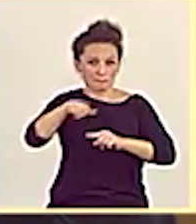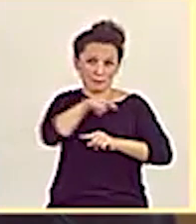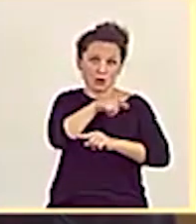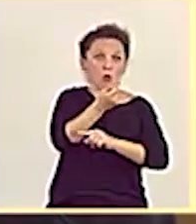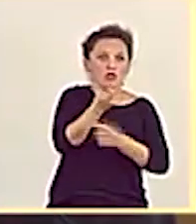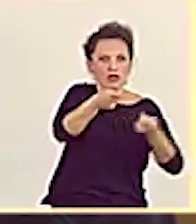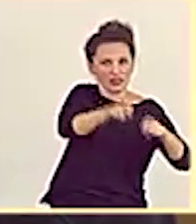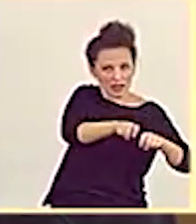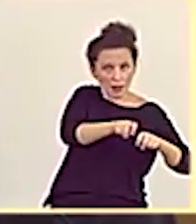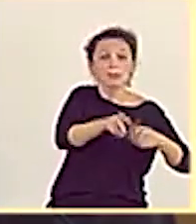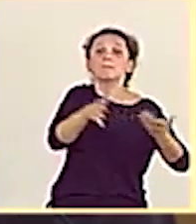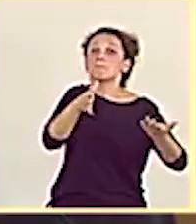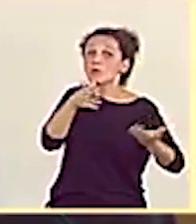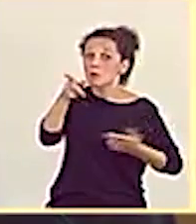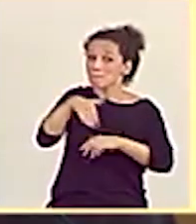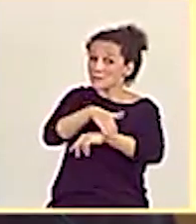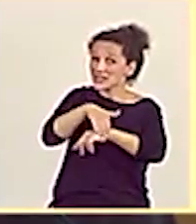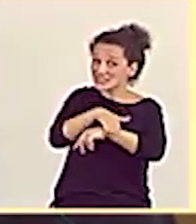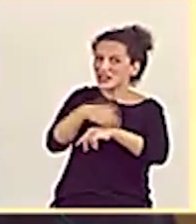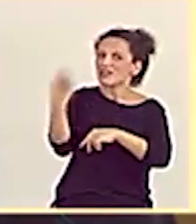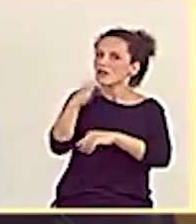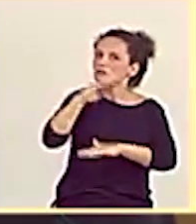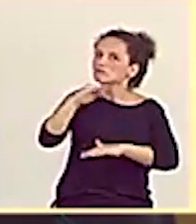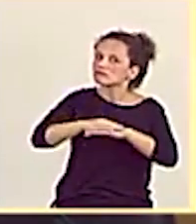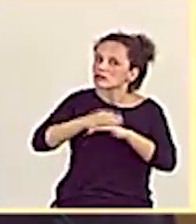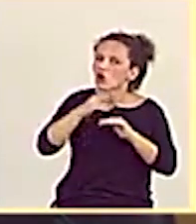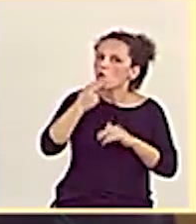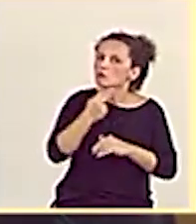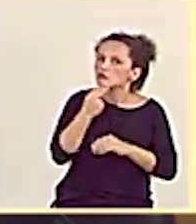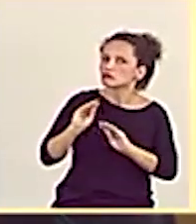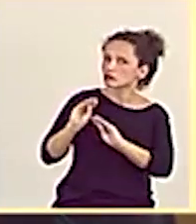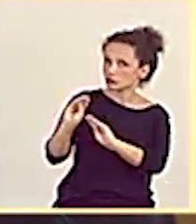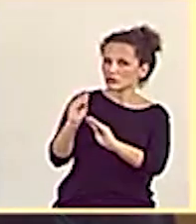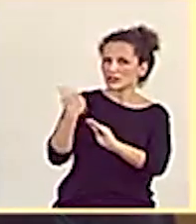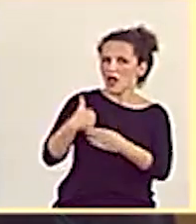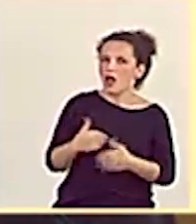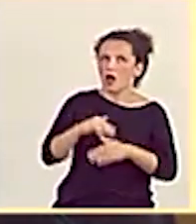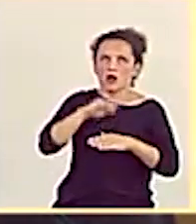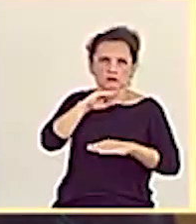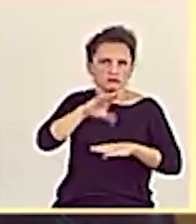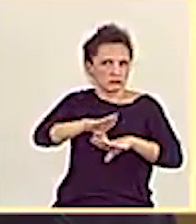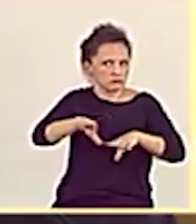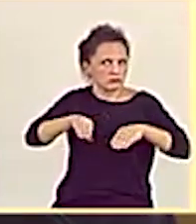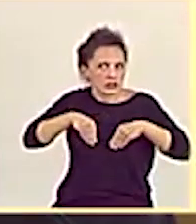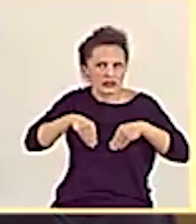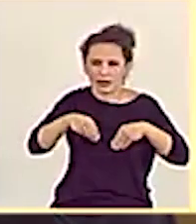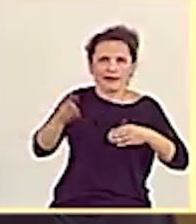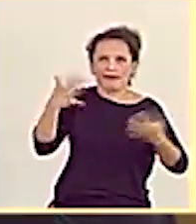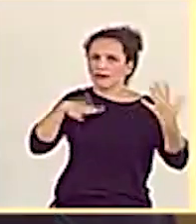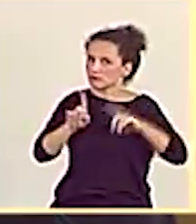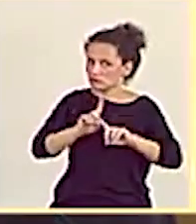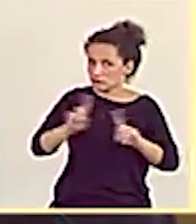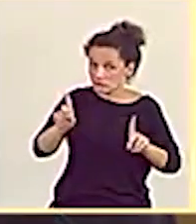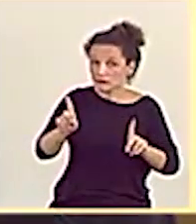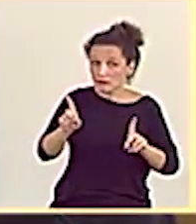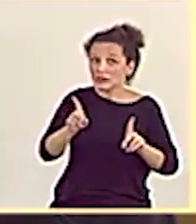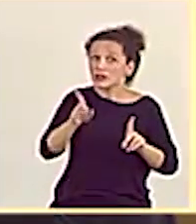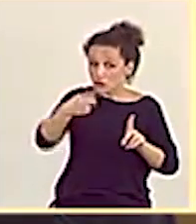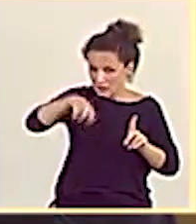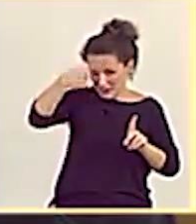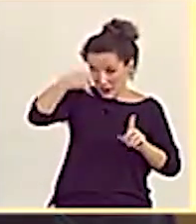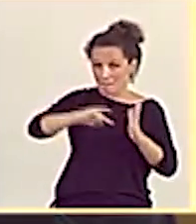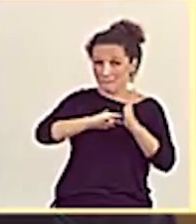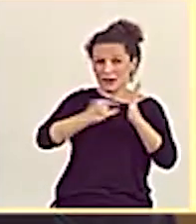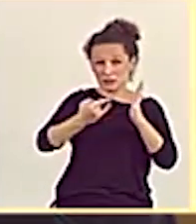Y para ello, su ministerio es el que tiene que cumplir los compromisos ya asumidos y sin legislación. Sabemos que se han incorporado los presupuestos